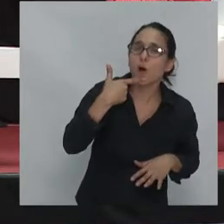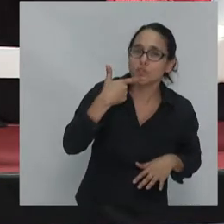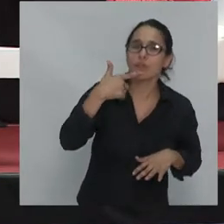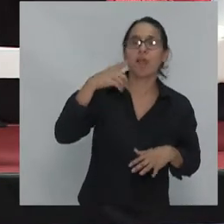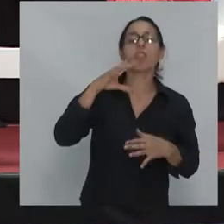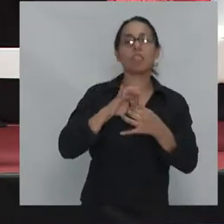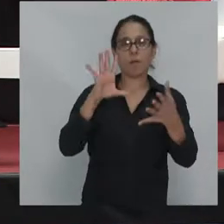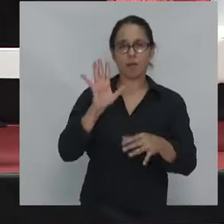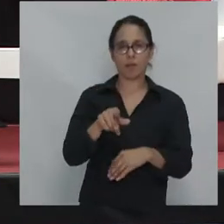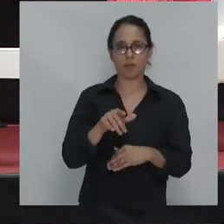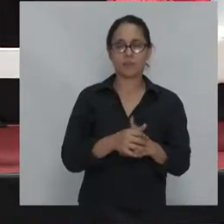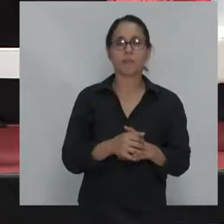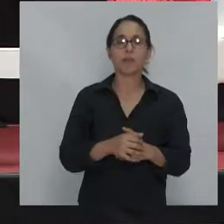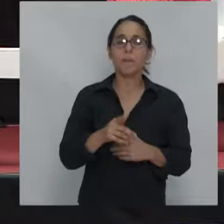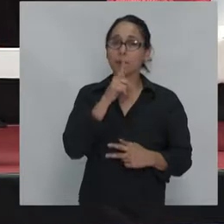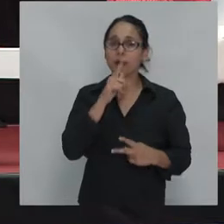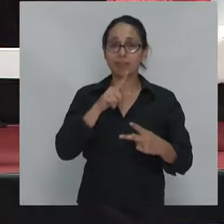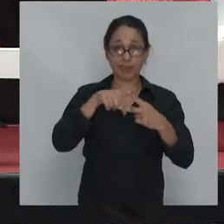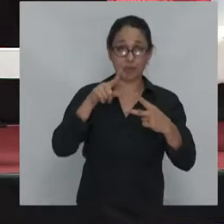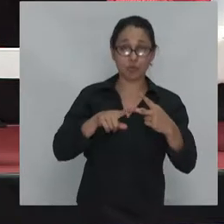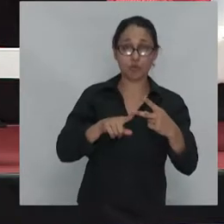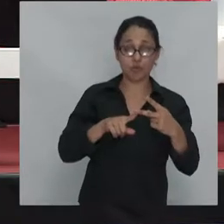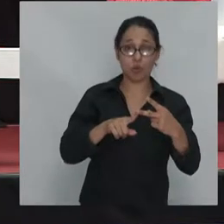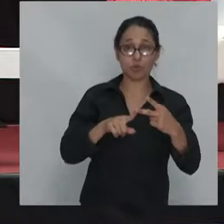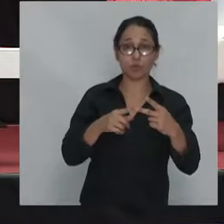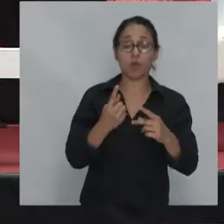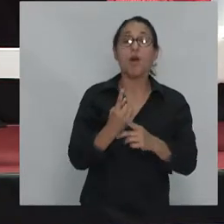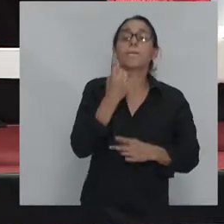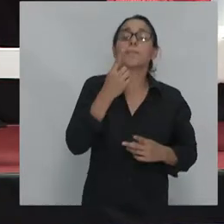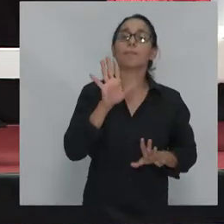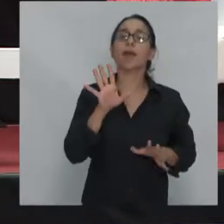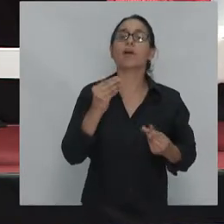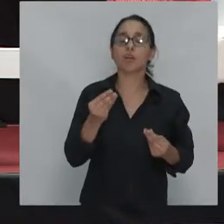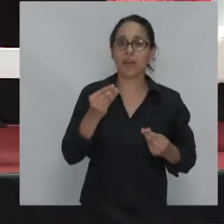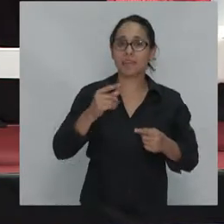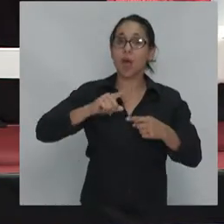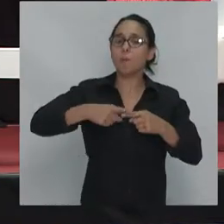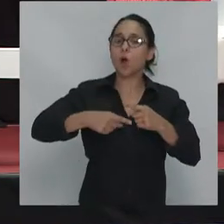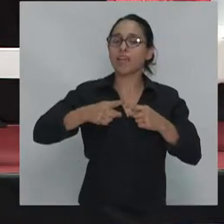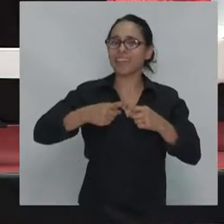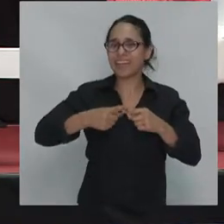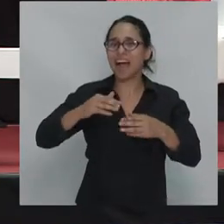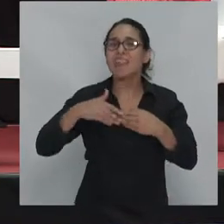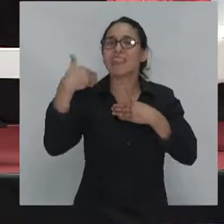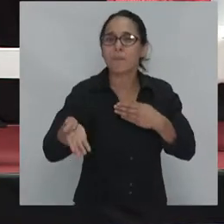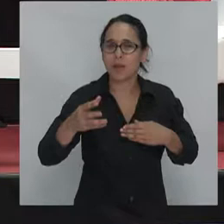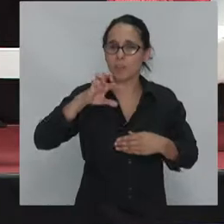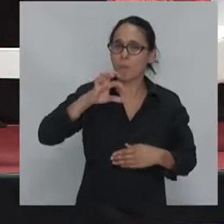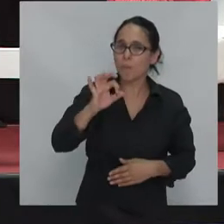aspectos distintos. El primero, que yo llamo la postpolítica, es el hecho de que,